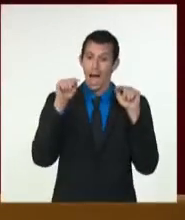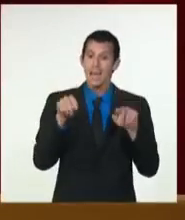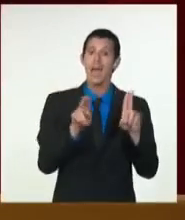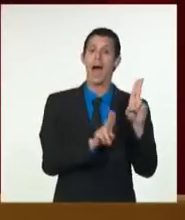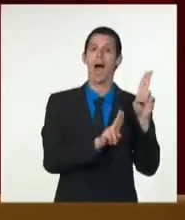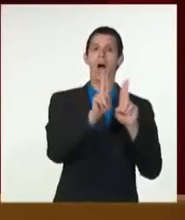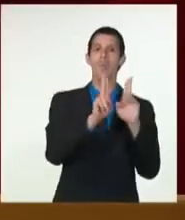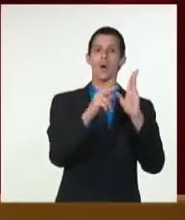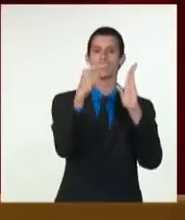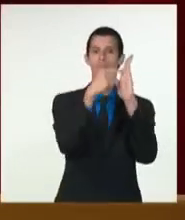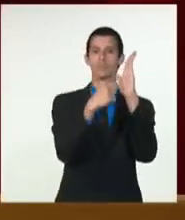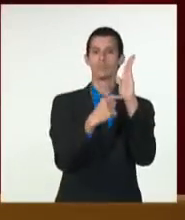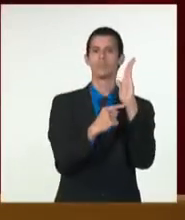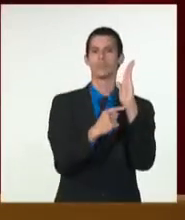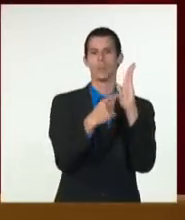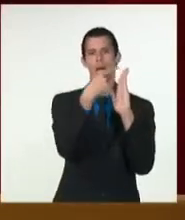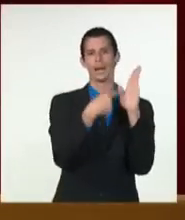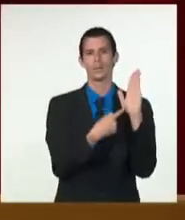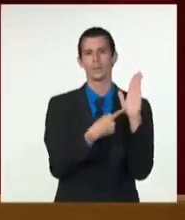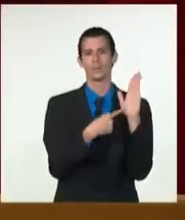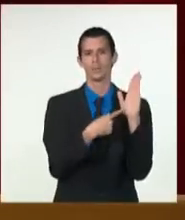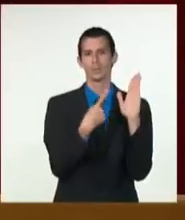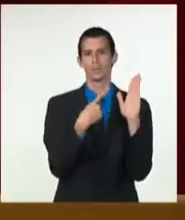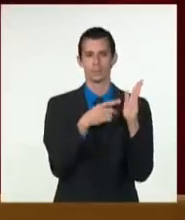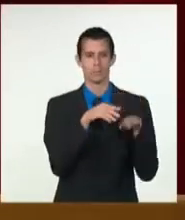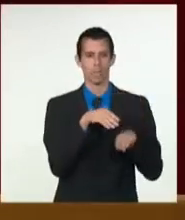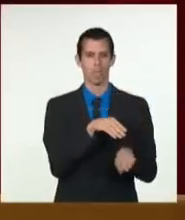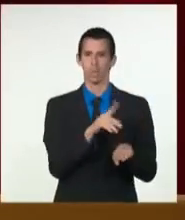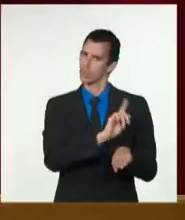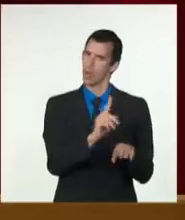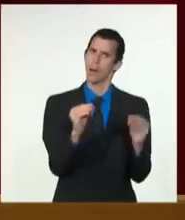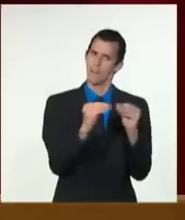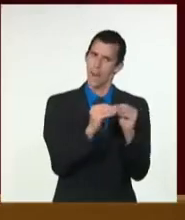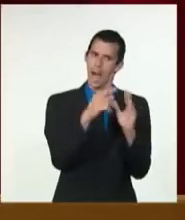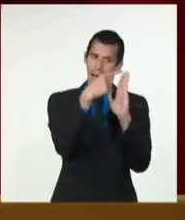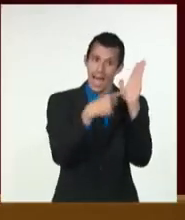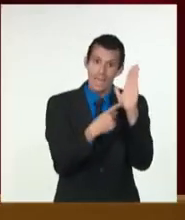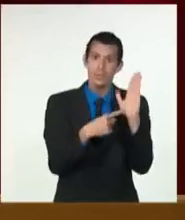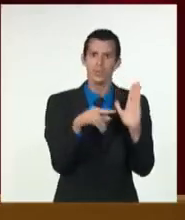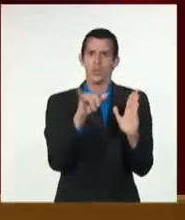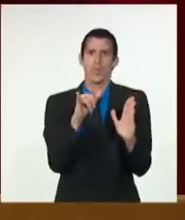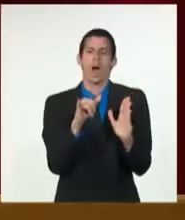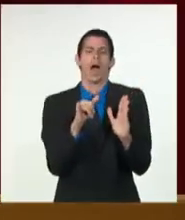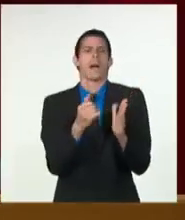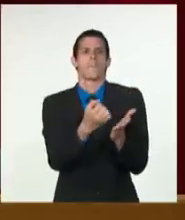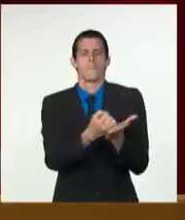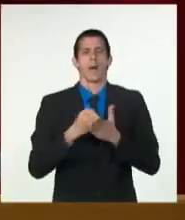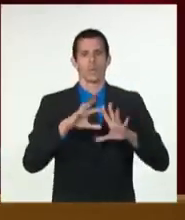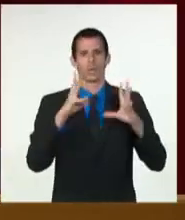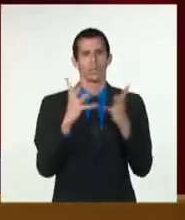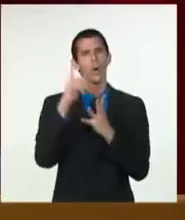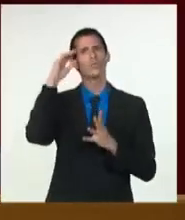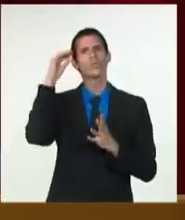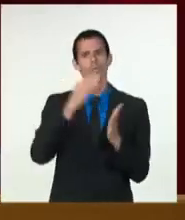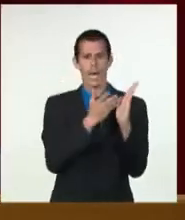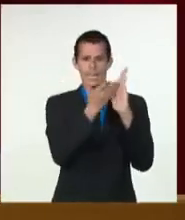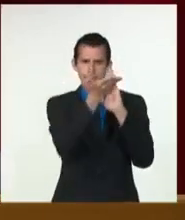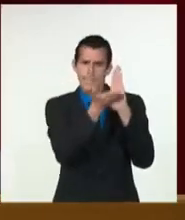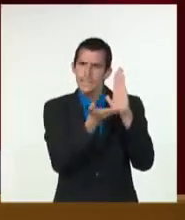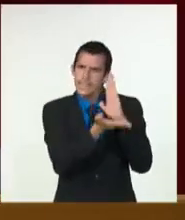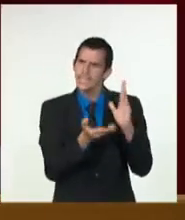favor de la transformación y solución de los problemas discutidos. Especialmente relevante en esta sesión